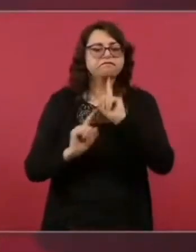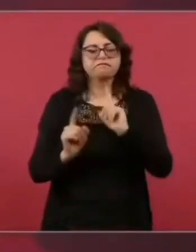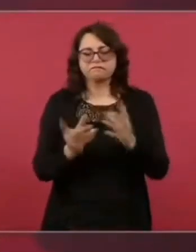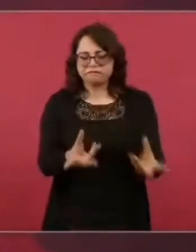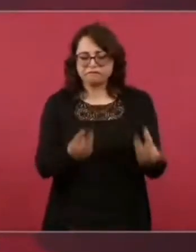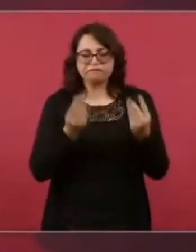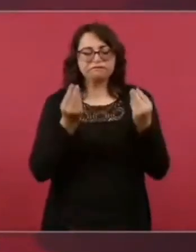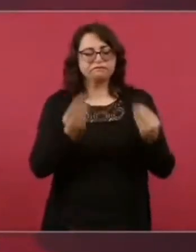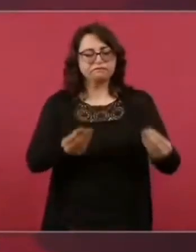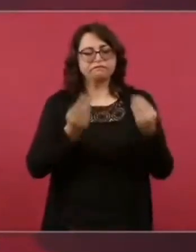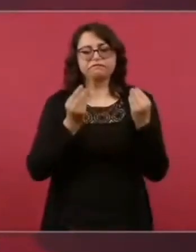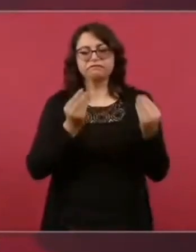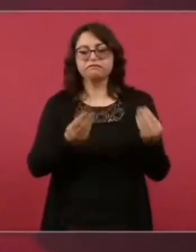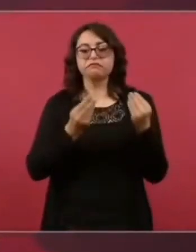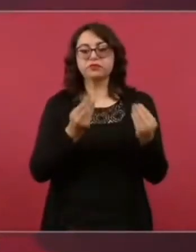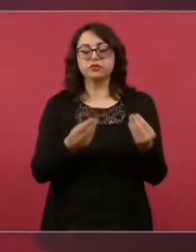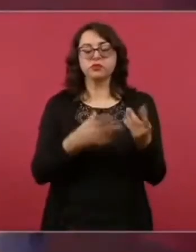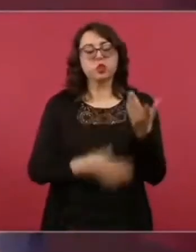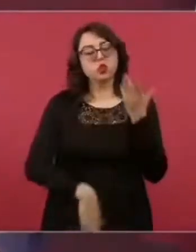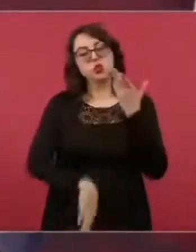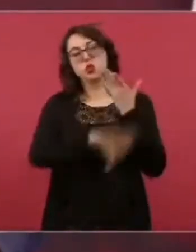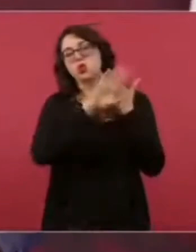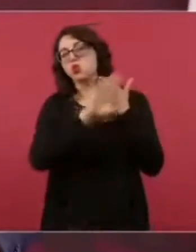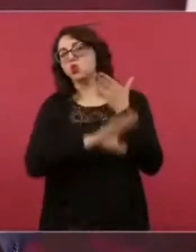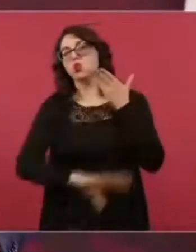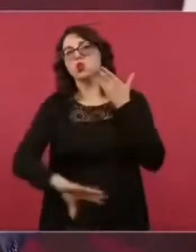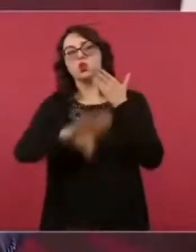de todo el bombardeo de